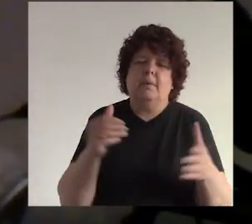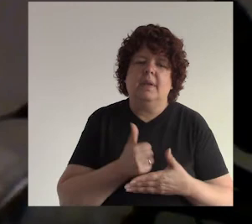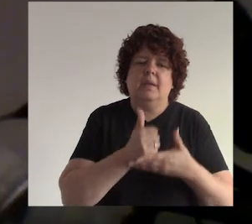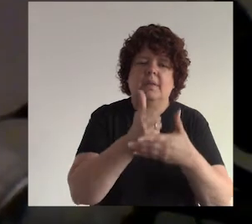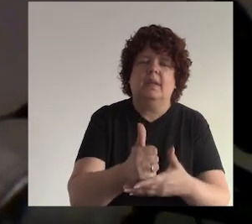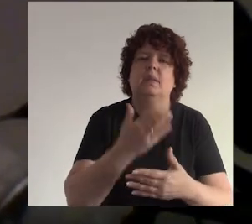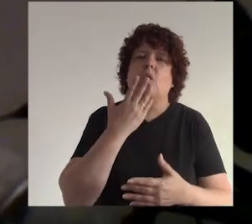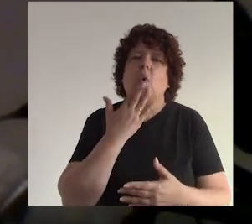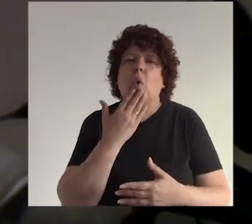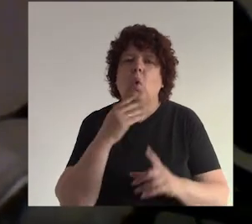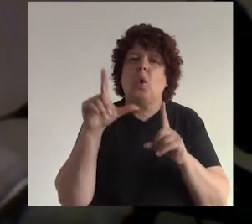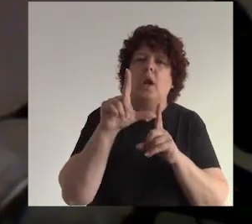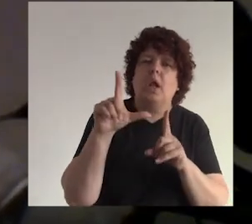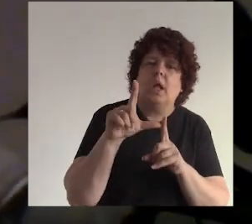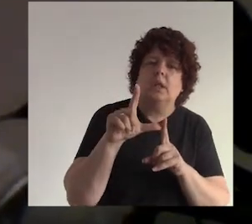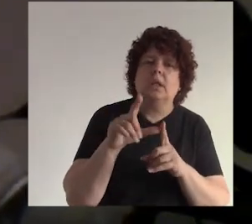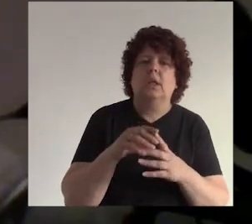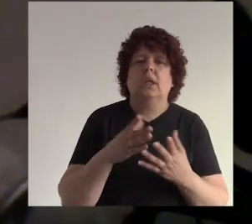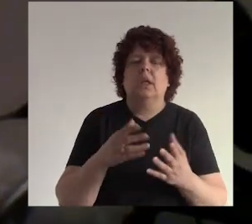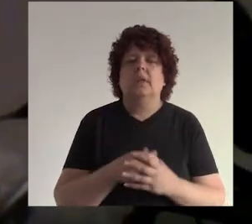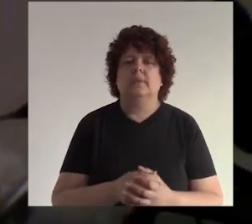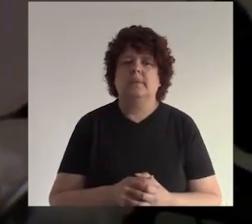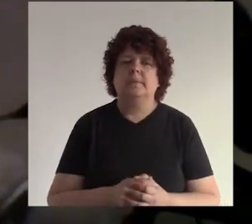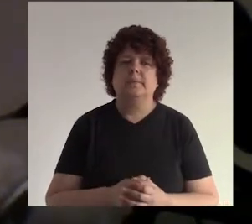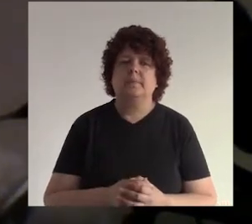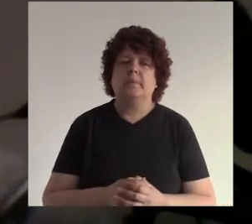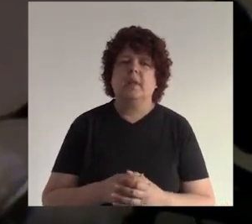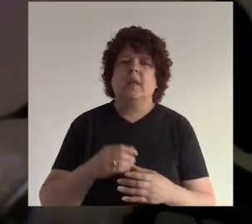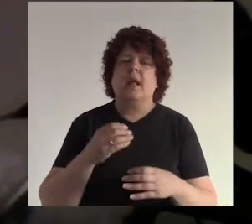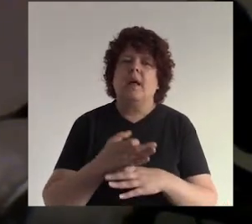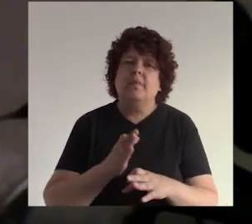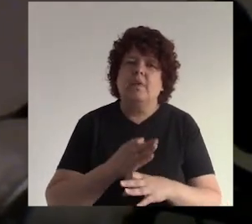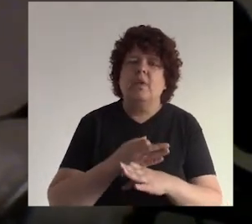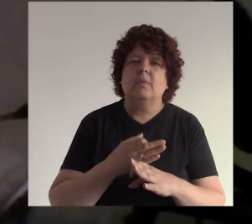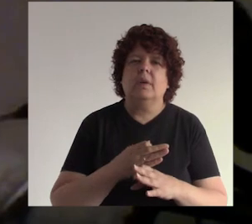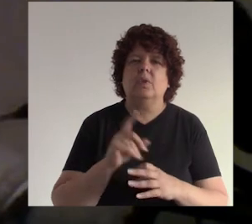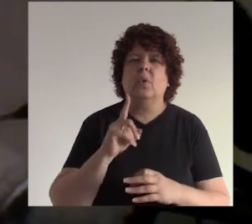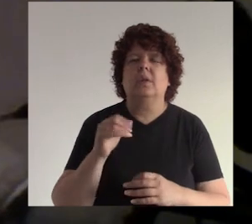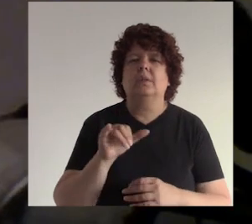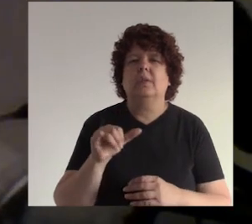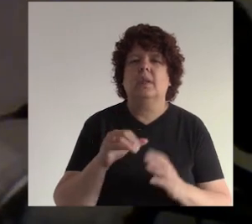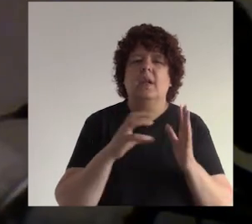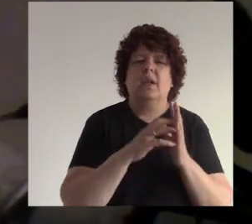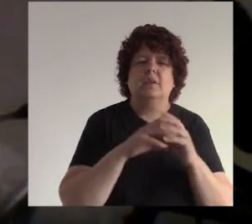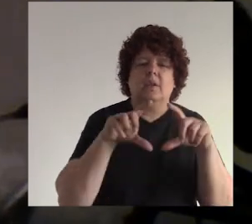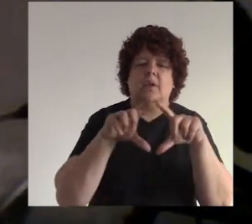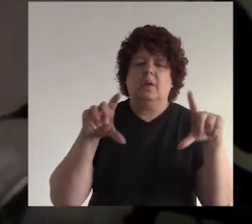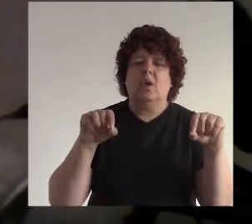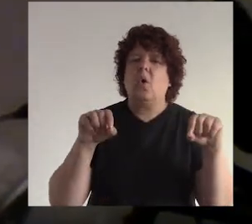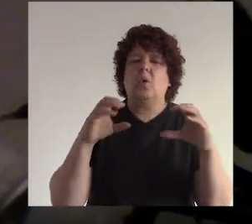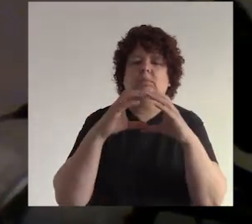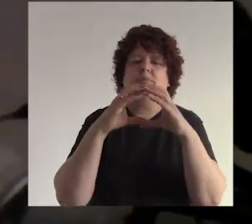ayudarte con el tema de los colores como también con el tema de las formas ¿no? en la forma del logotipo no es lo mismo un logotipo rectangular